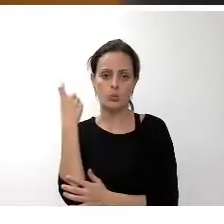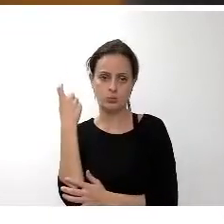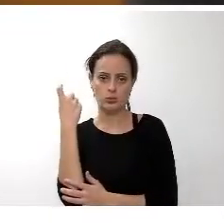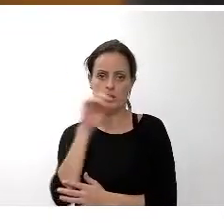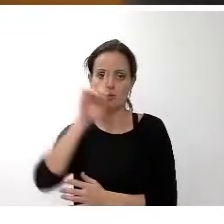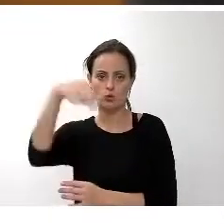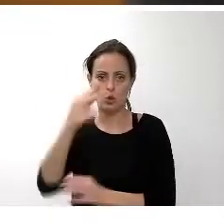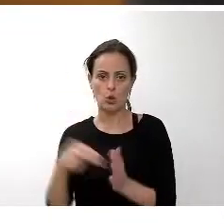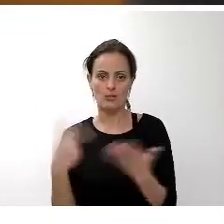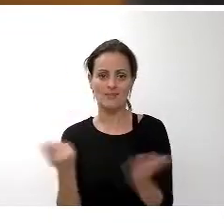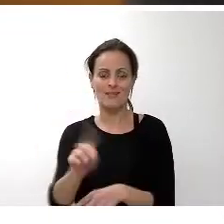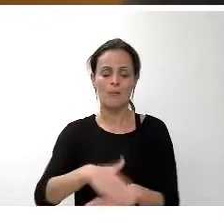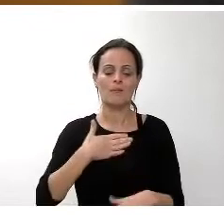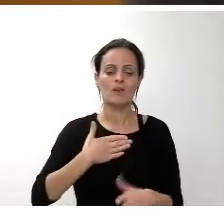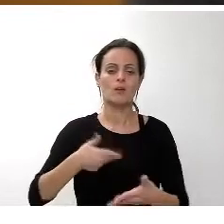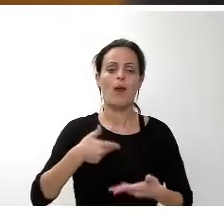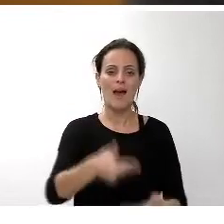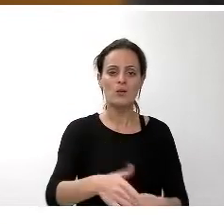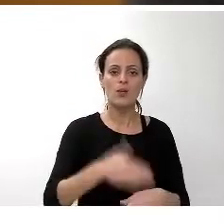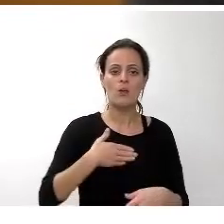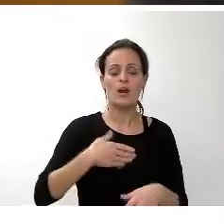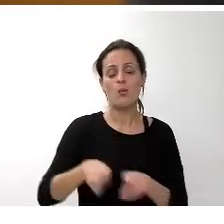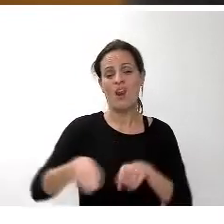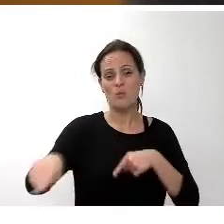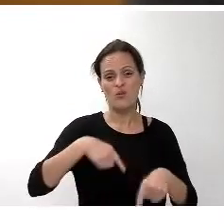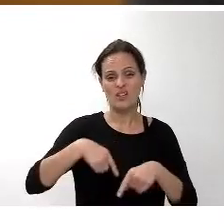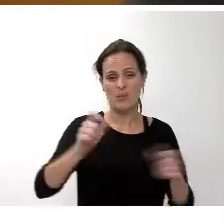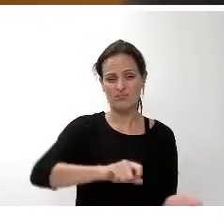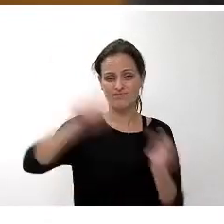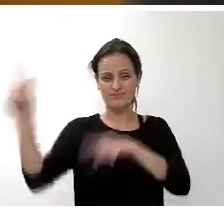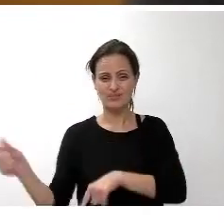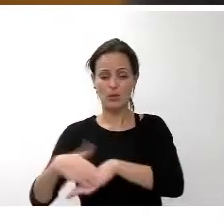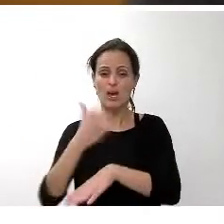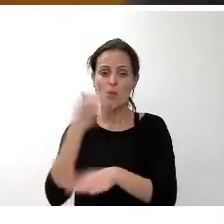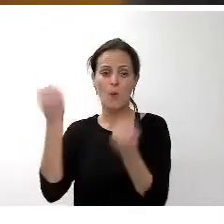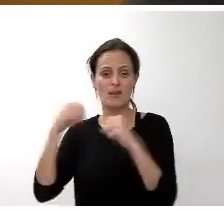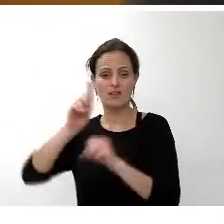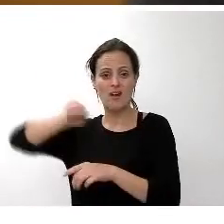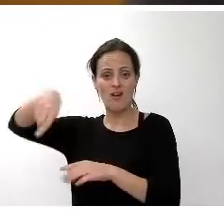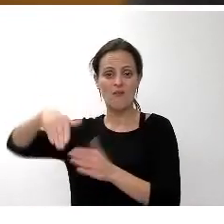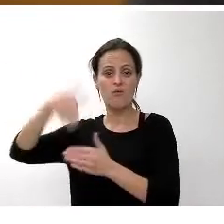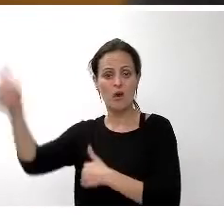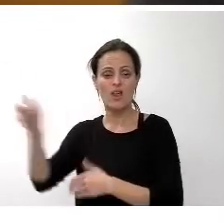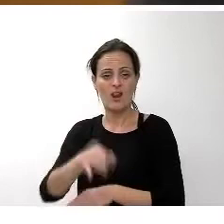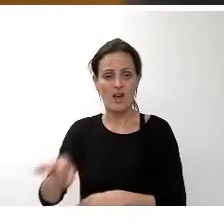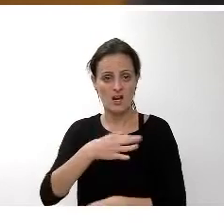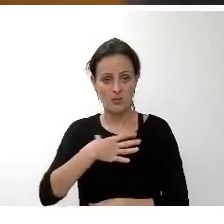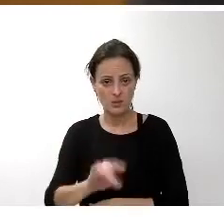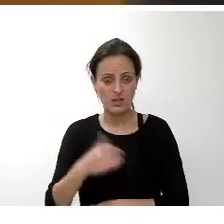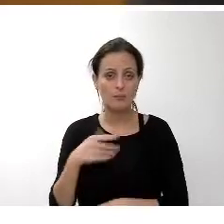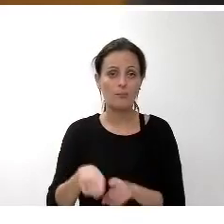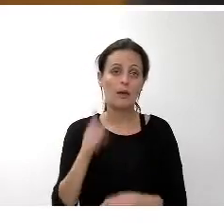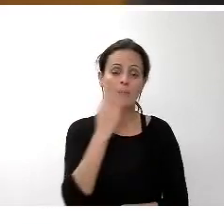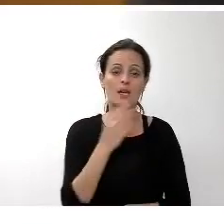ayudas para la movilidad en la formación profesional para cursar estudios o realizar prácticas fuera de la isla 140.000 euros becas de idiomas para